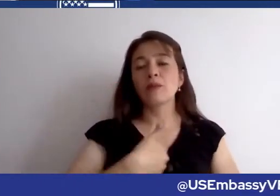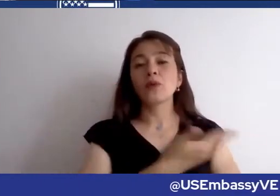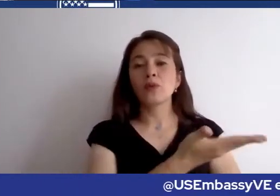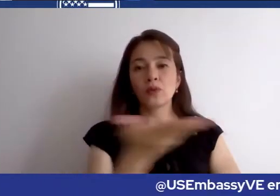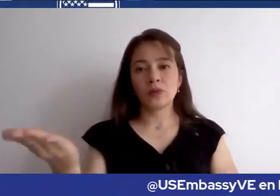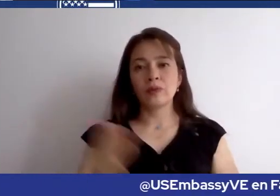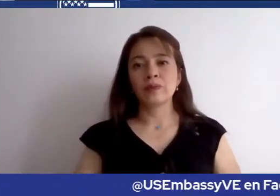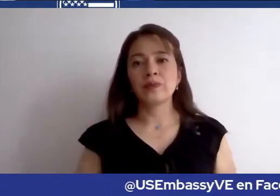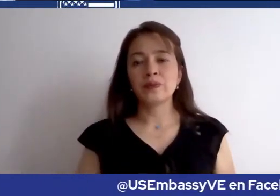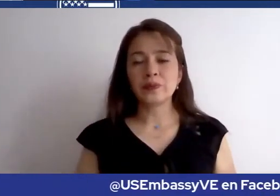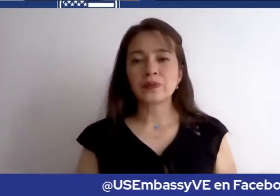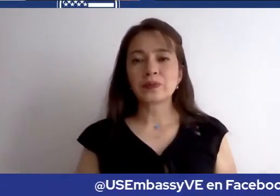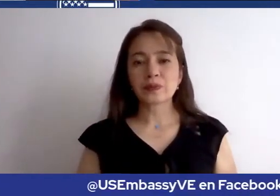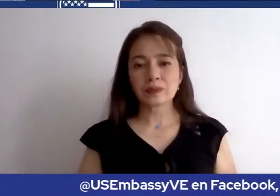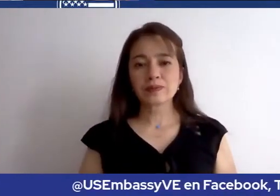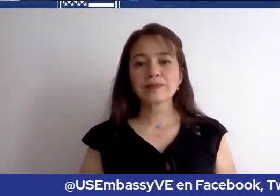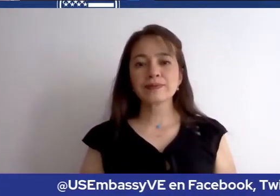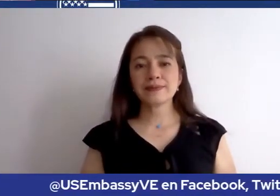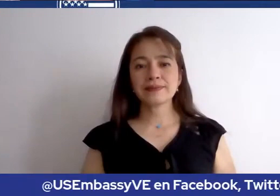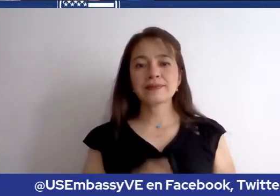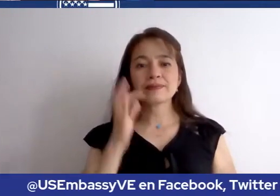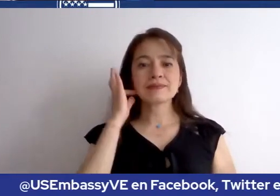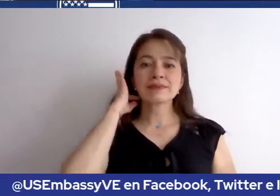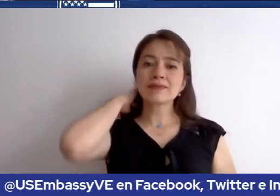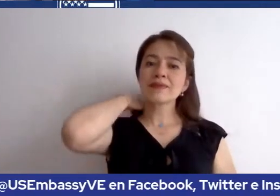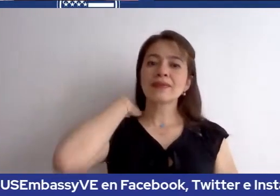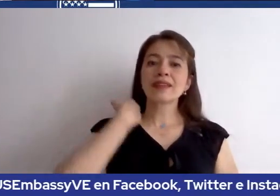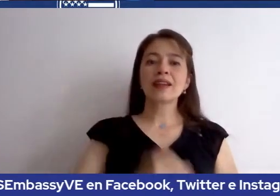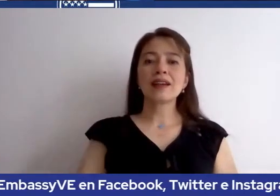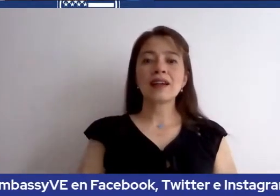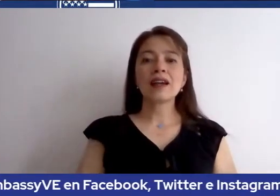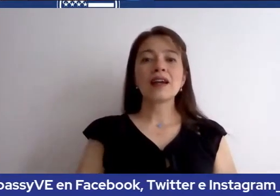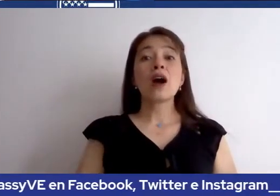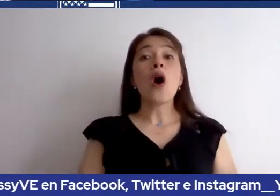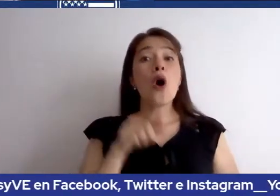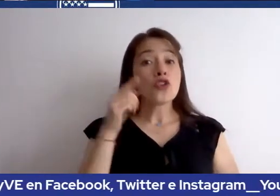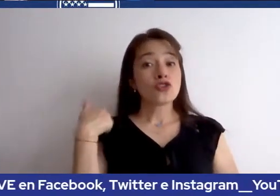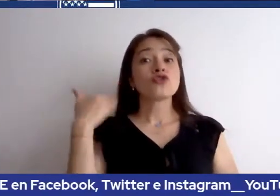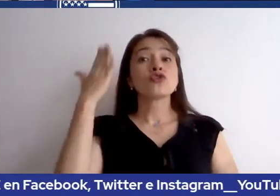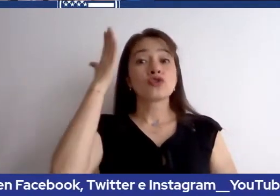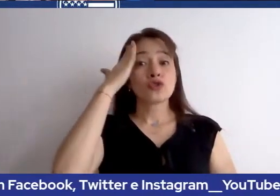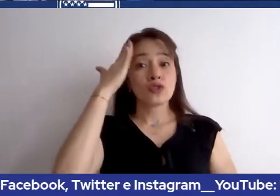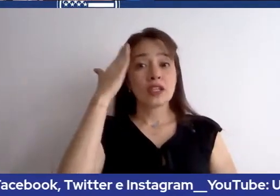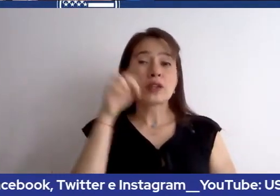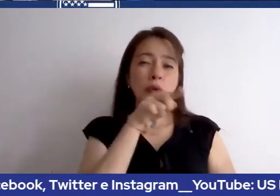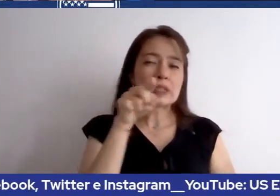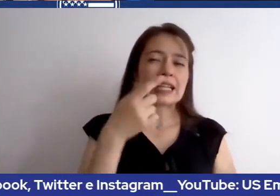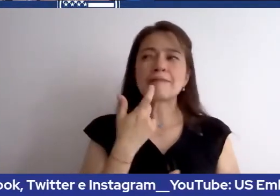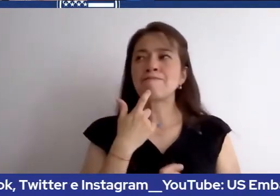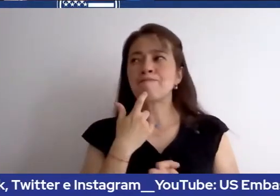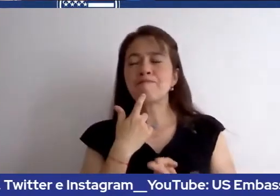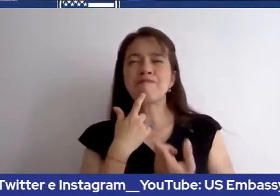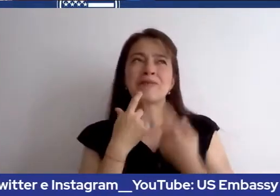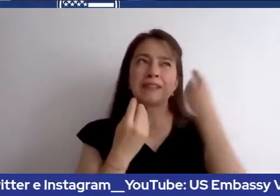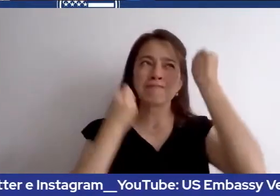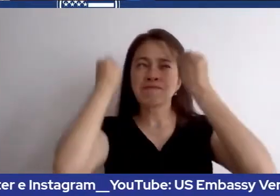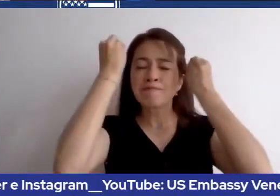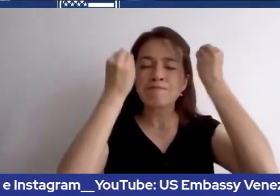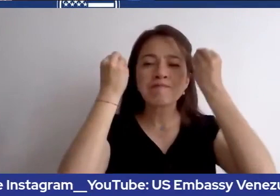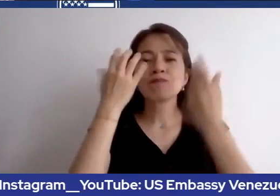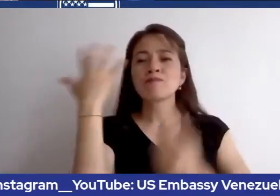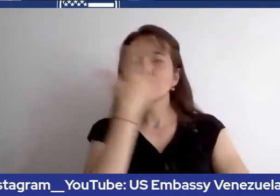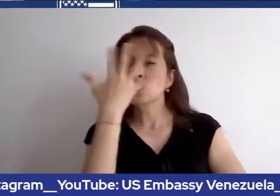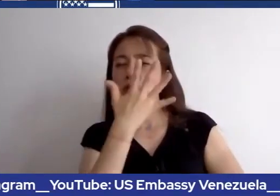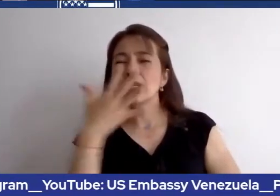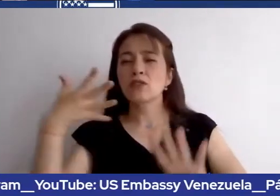digitales aunque mucho de ustedes tienen varias puntas sobre la nueva administración de presidente